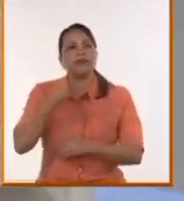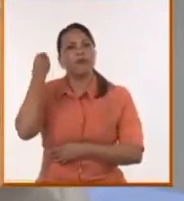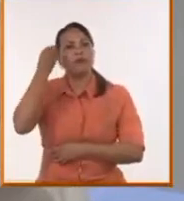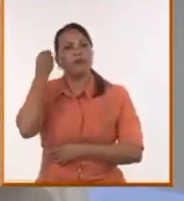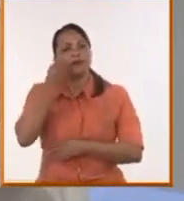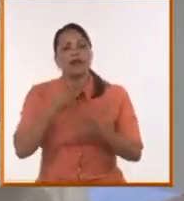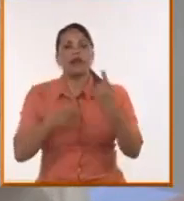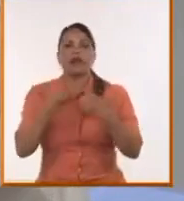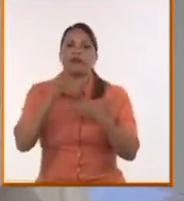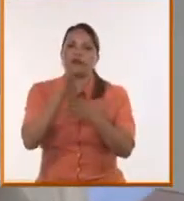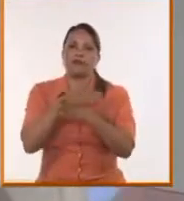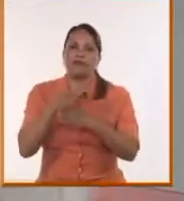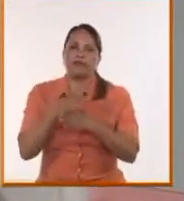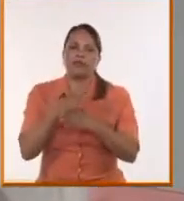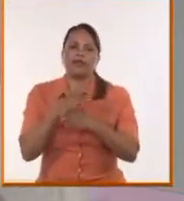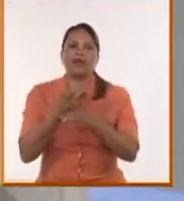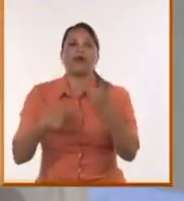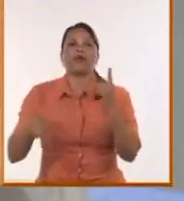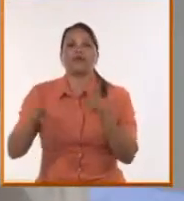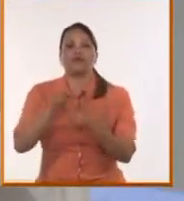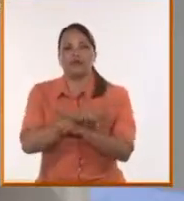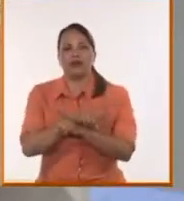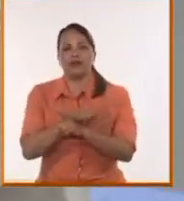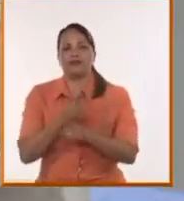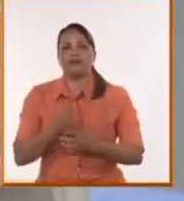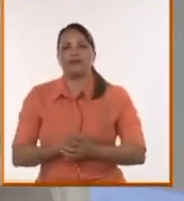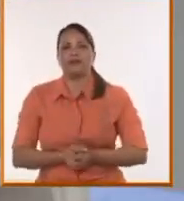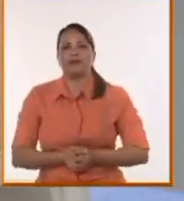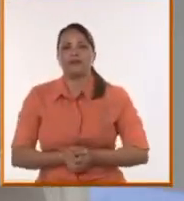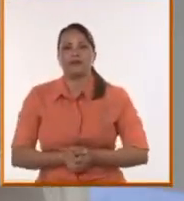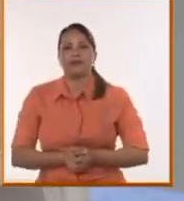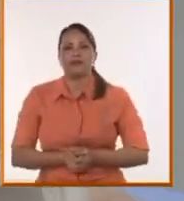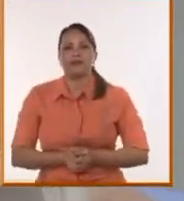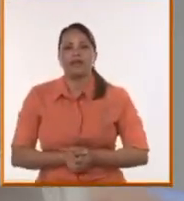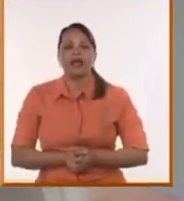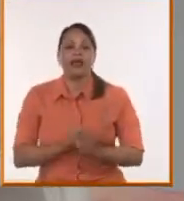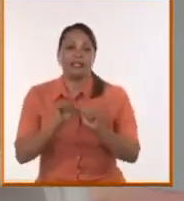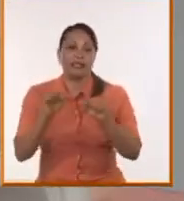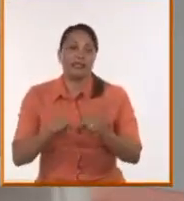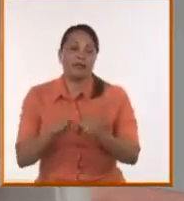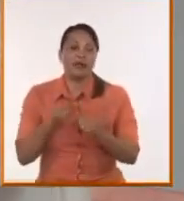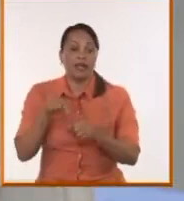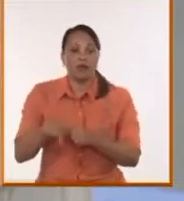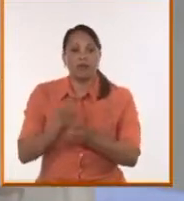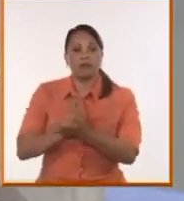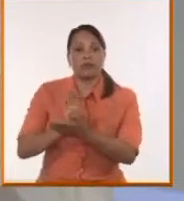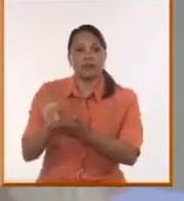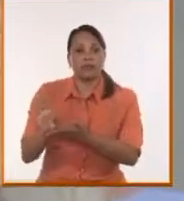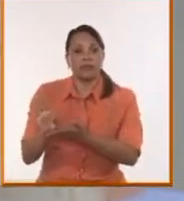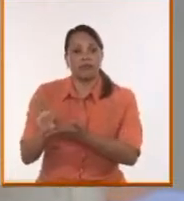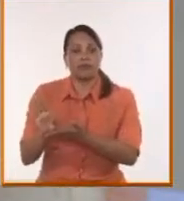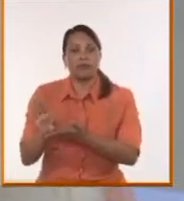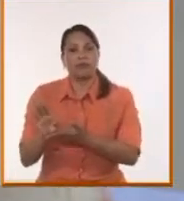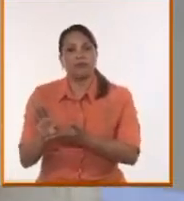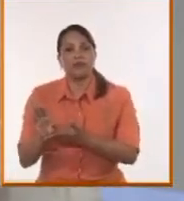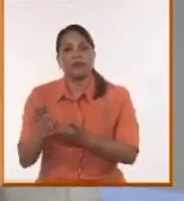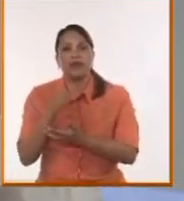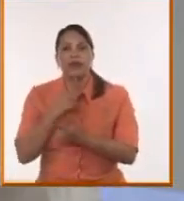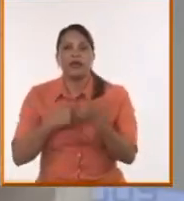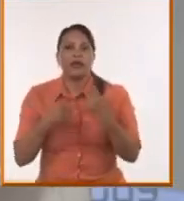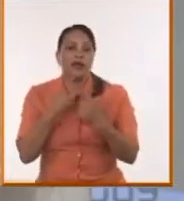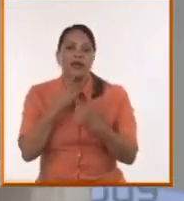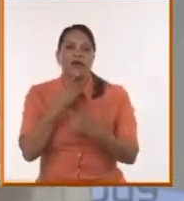totalmente oposición, desde la oposición a ese sistema que estamos rechazando. Y no estamos siendo muy atractivos